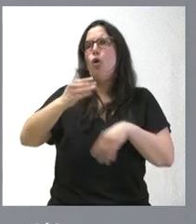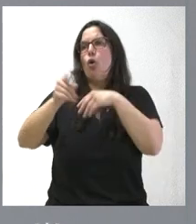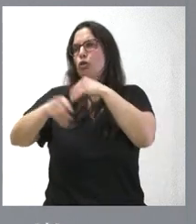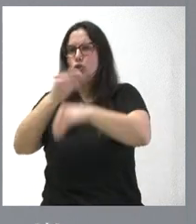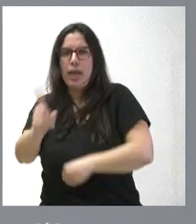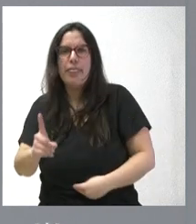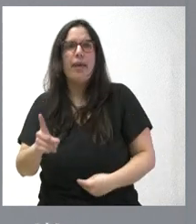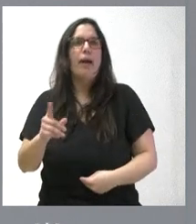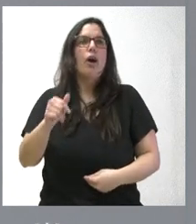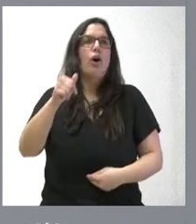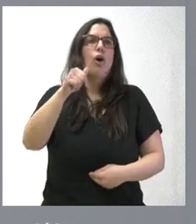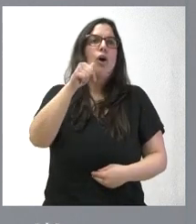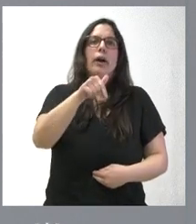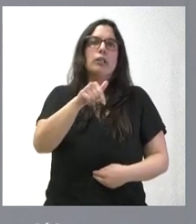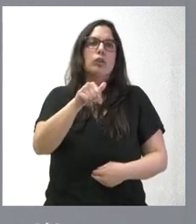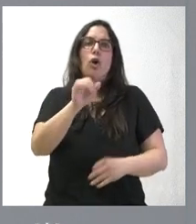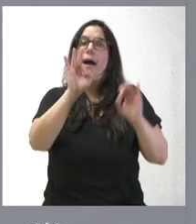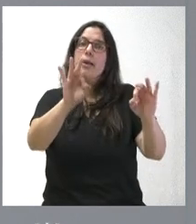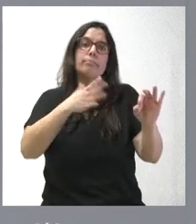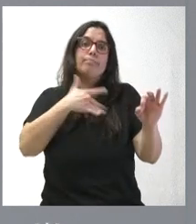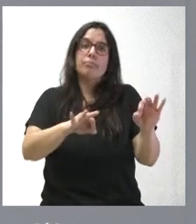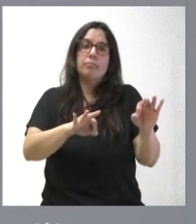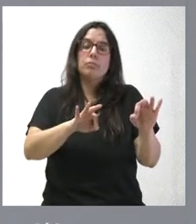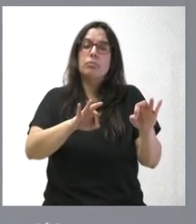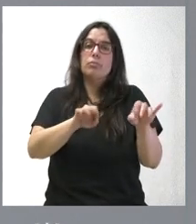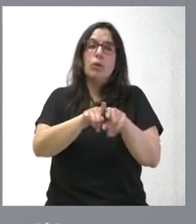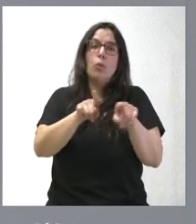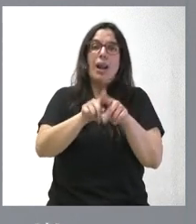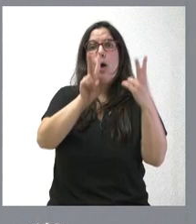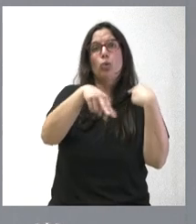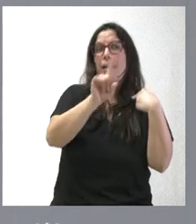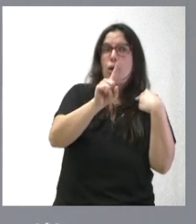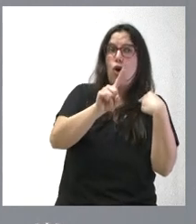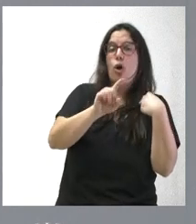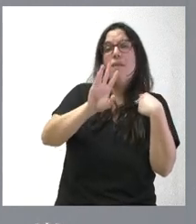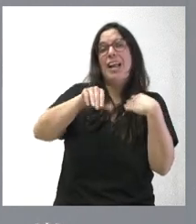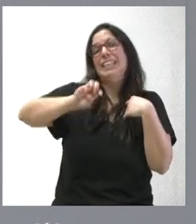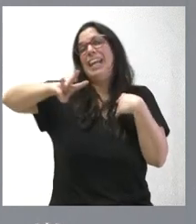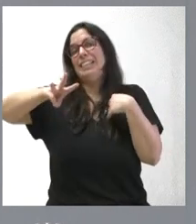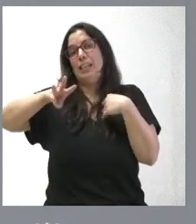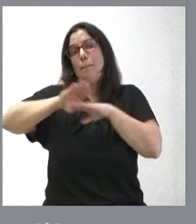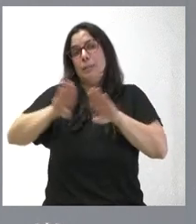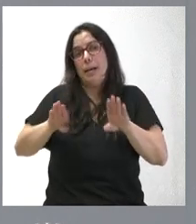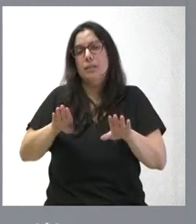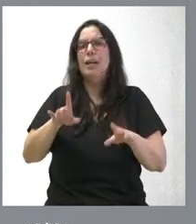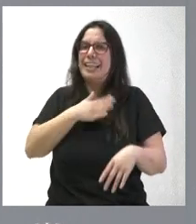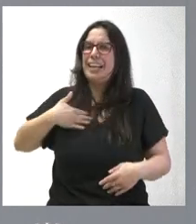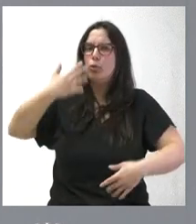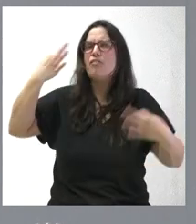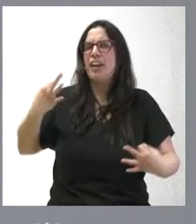o que en esto se conformen ustedes con un tercer carril o no como una autovía como estaba comprometido. Pues bien, aquí queremos saber la verdad.